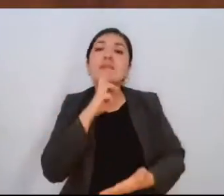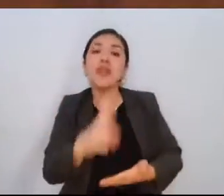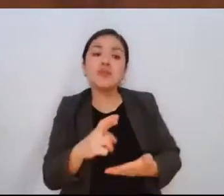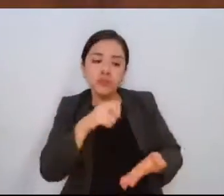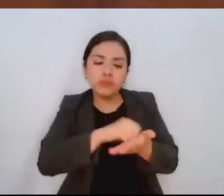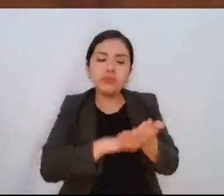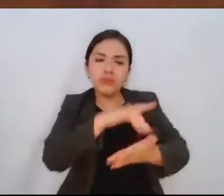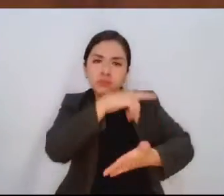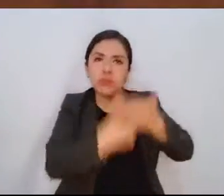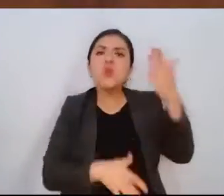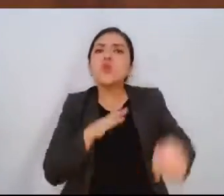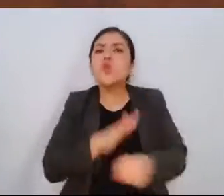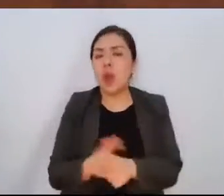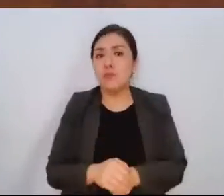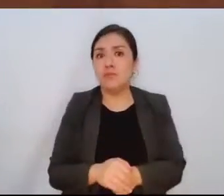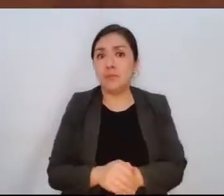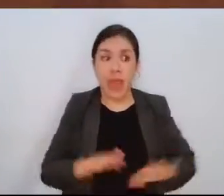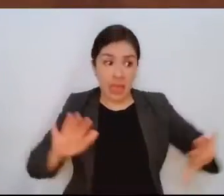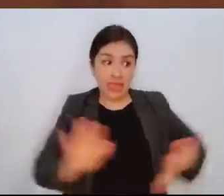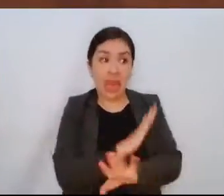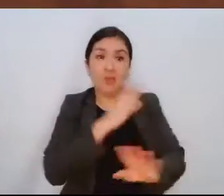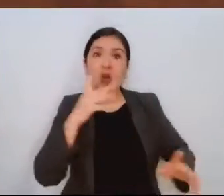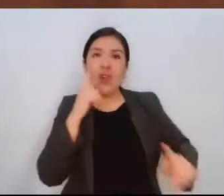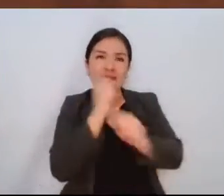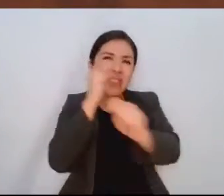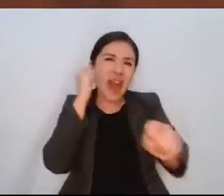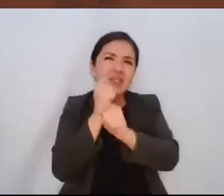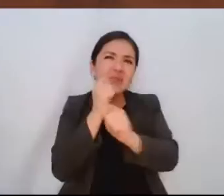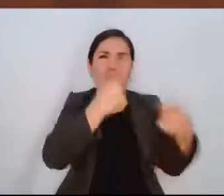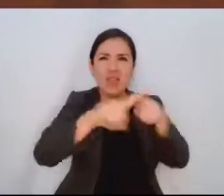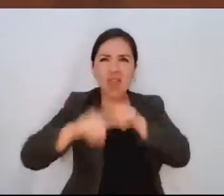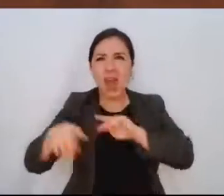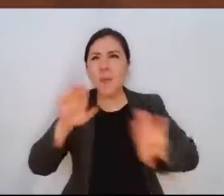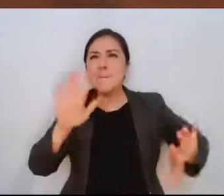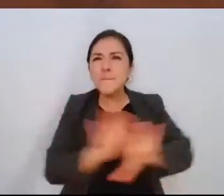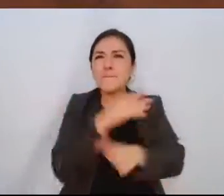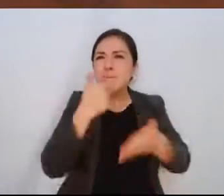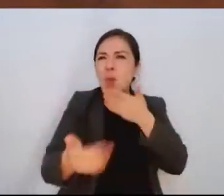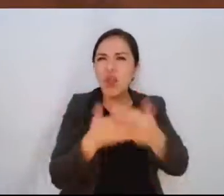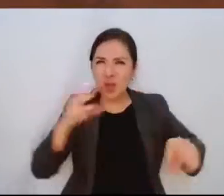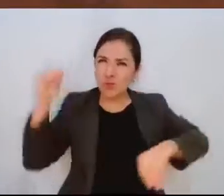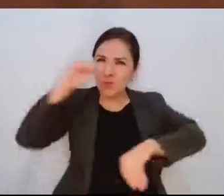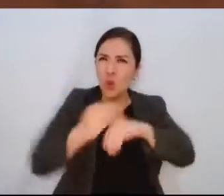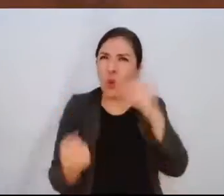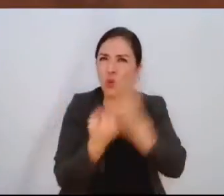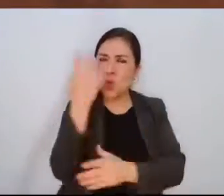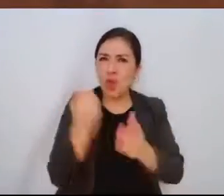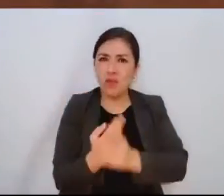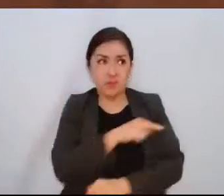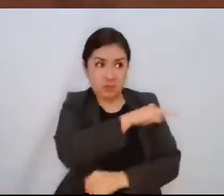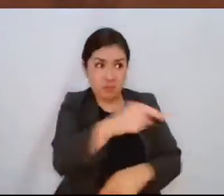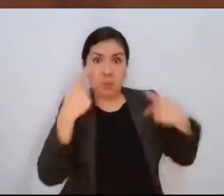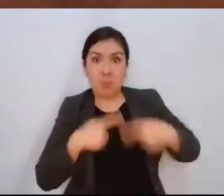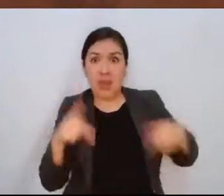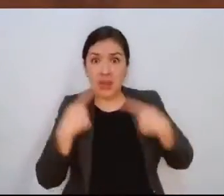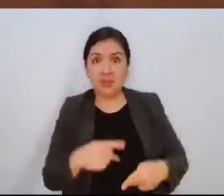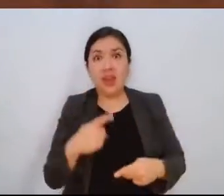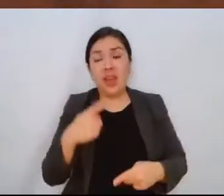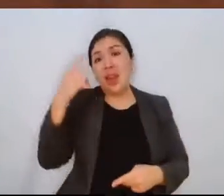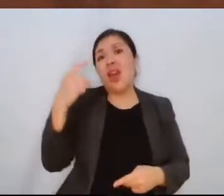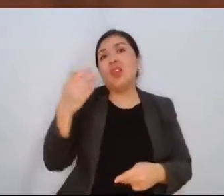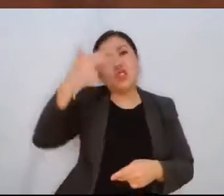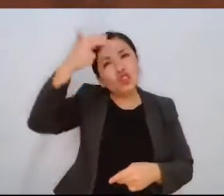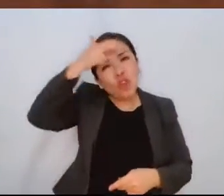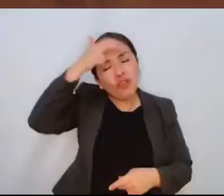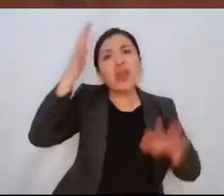La modernización del transporte, lo comentaba usted hace un rato, los transportistas ya han tenido que llegar a la necesidad de pedir hasta vales de